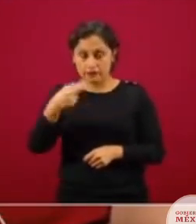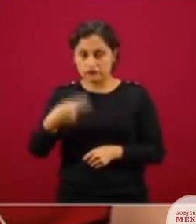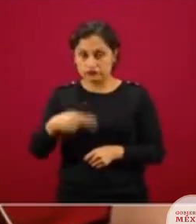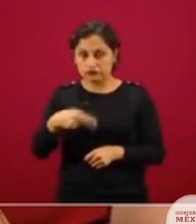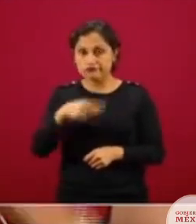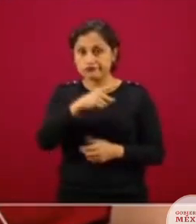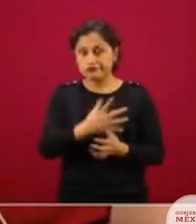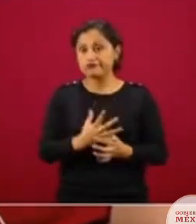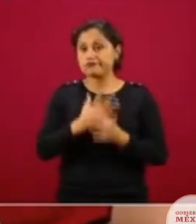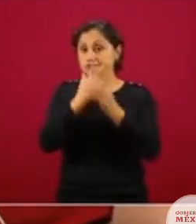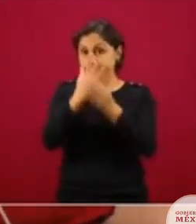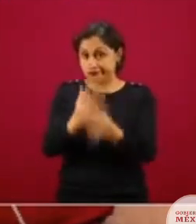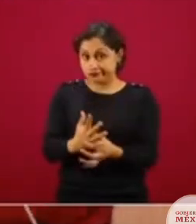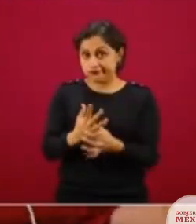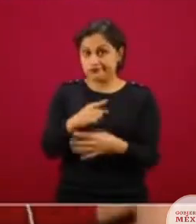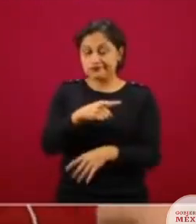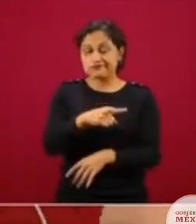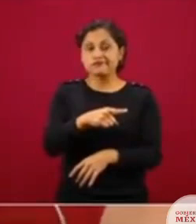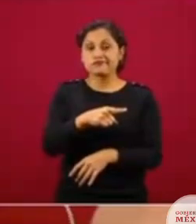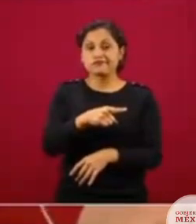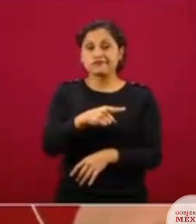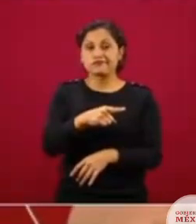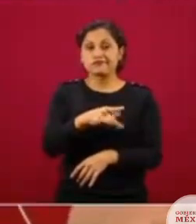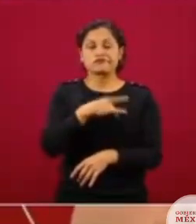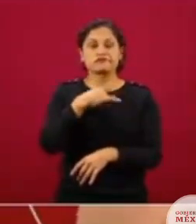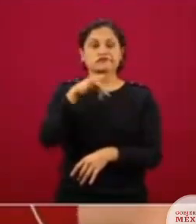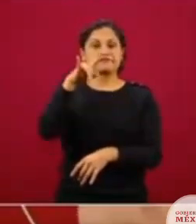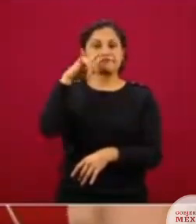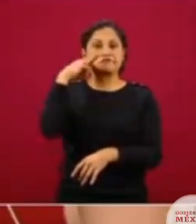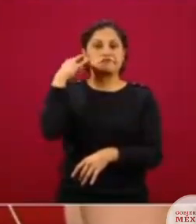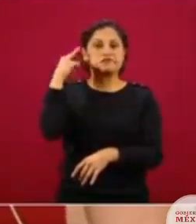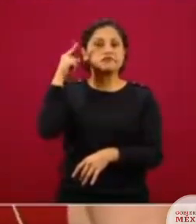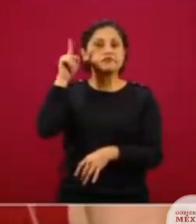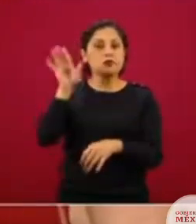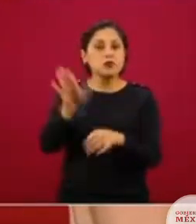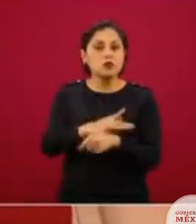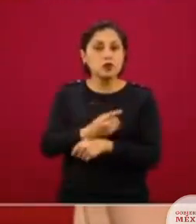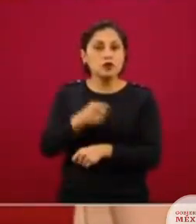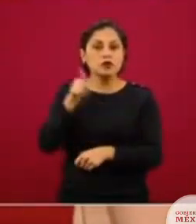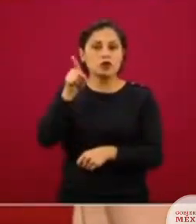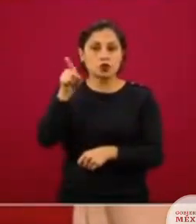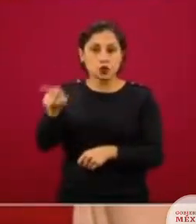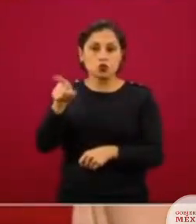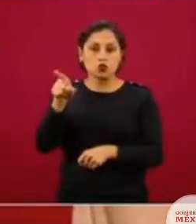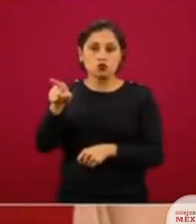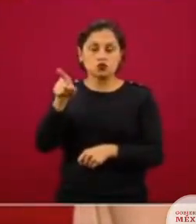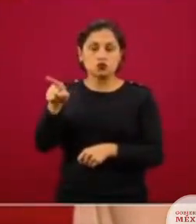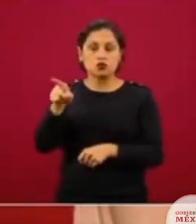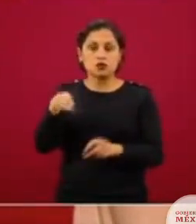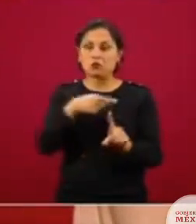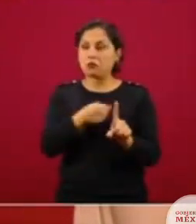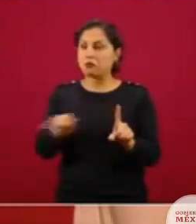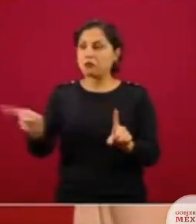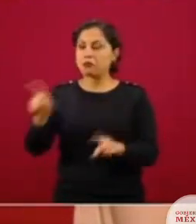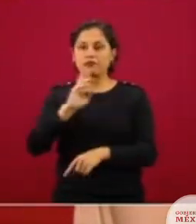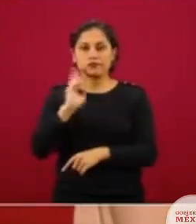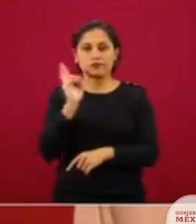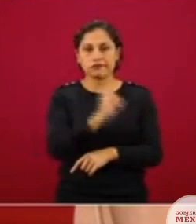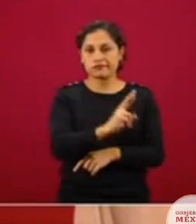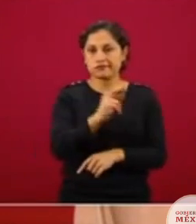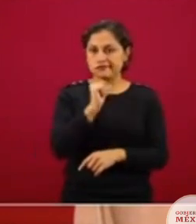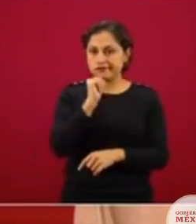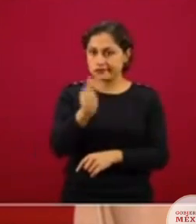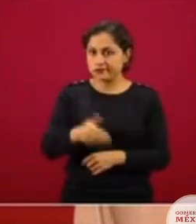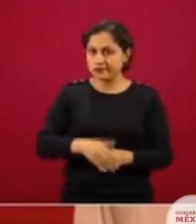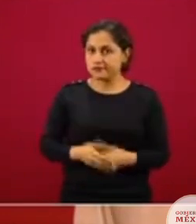que ella se sintió pues ofendida ya que usted dice que evadió sus preguntas y bueno